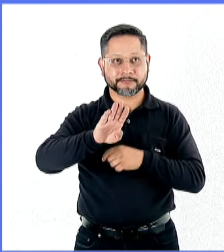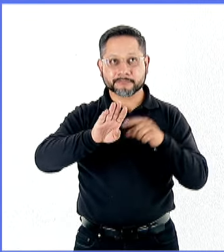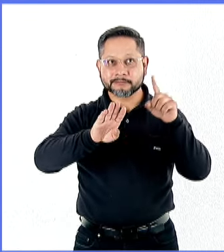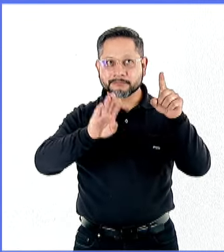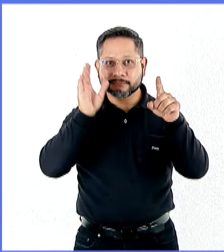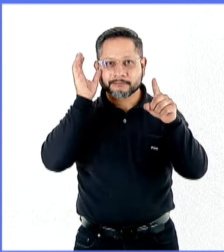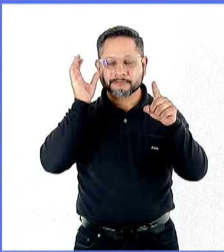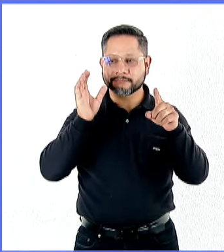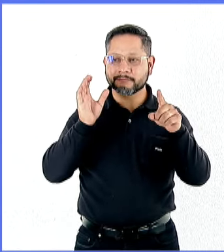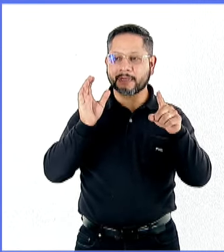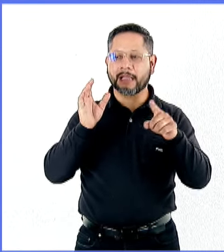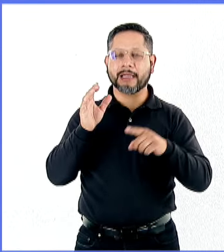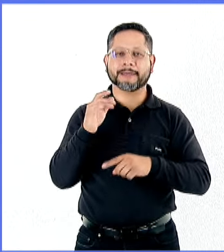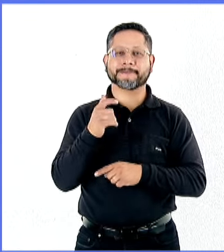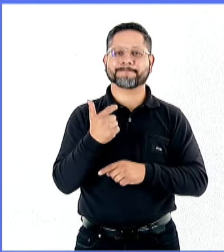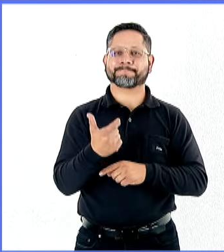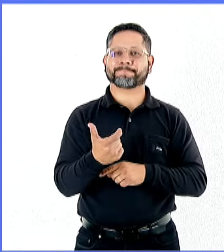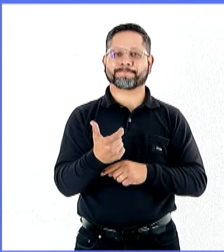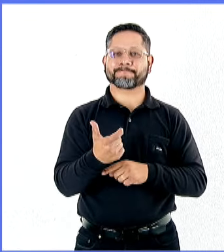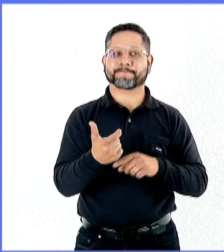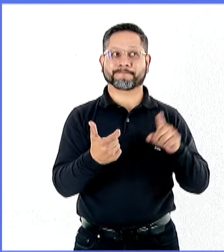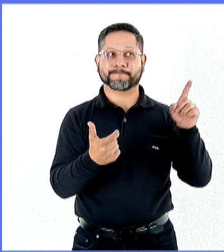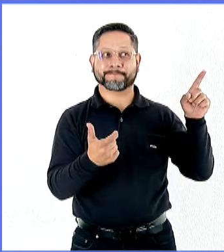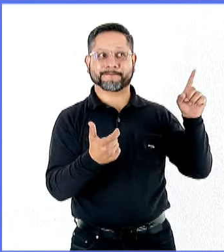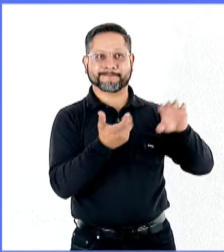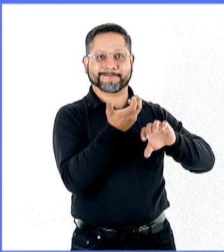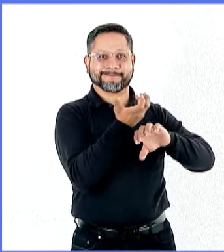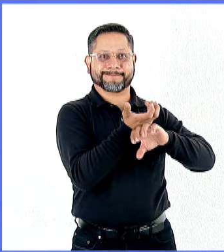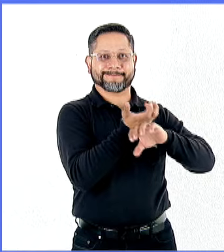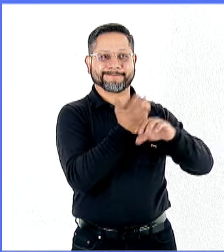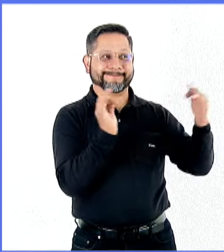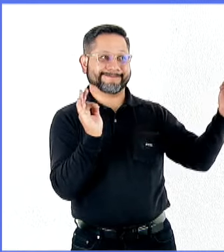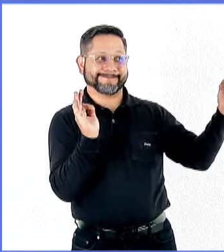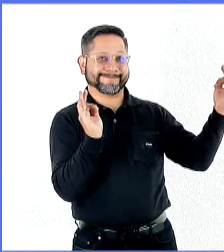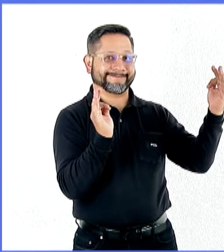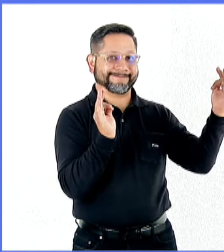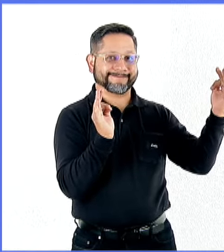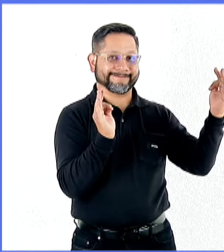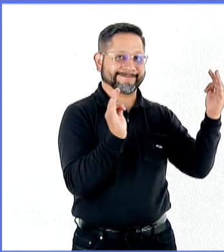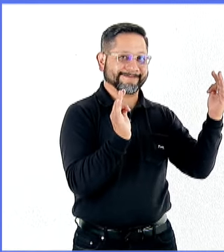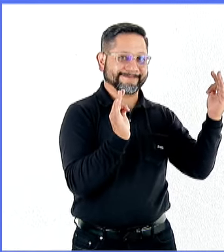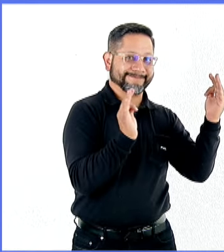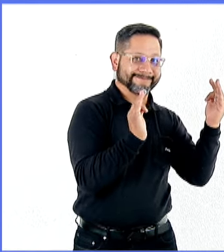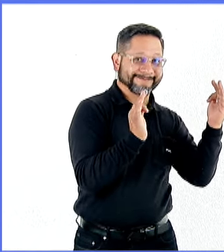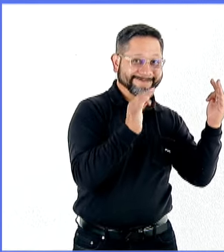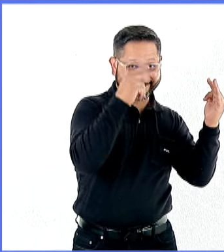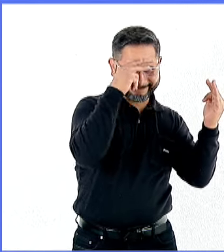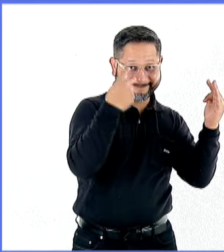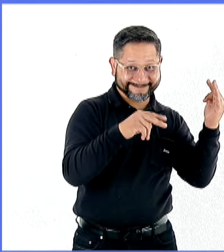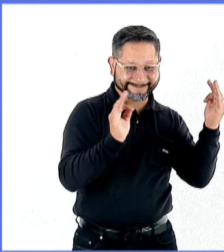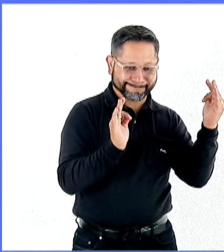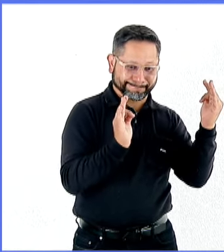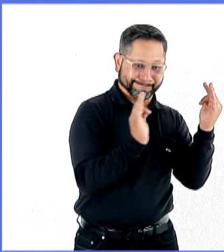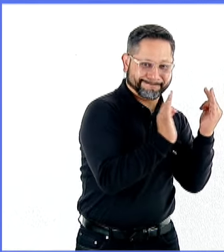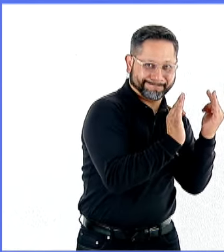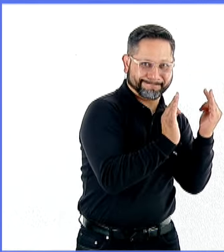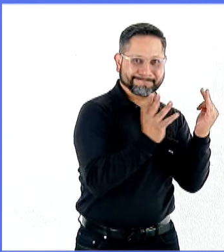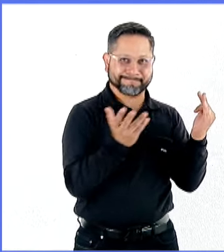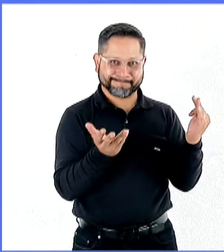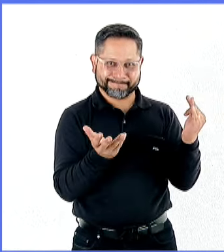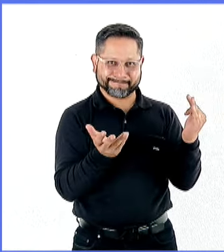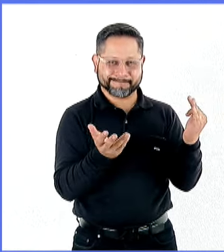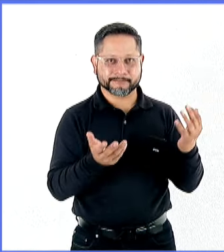relocalización son los intereses económicos desde Estados Unidos hacia México, ¿no? Ese es un punto importante y como bien lo mencionas,